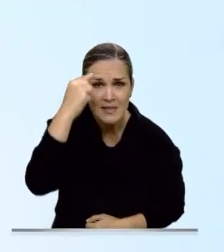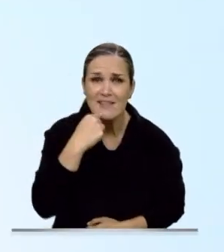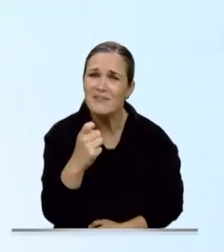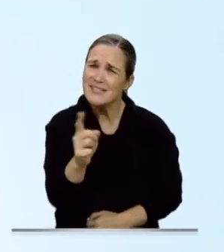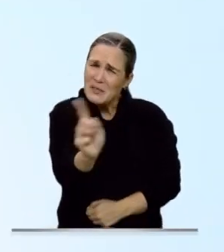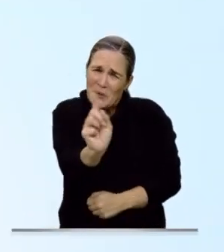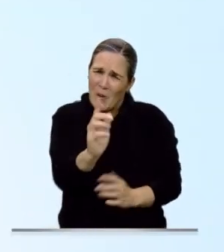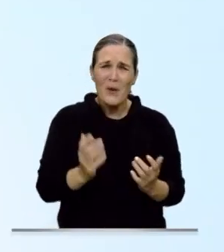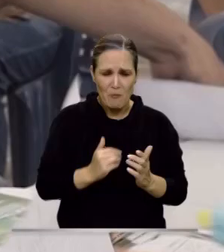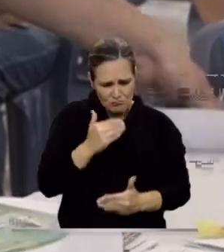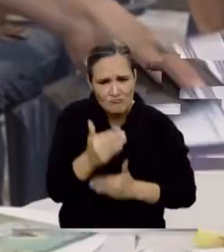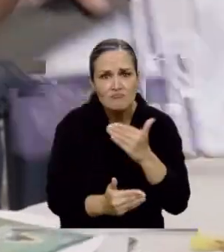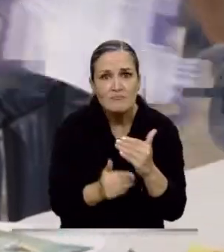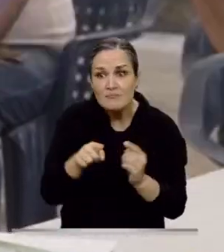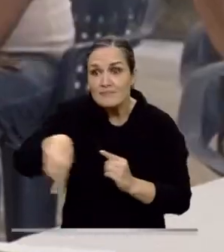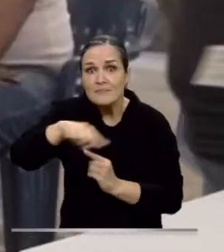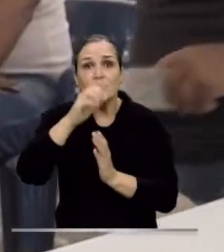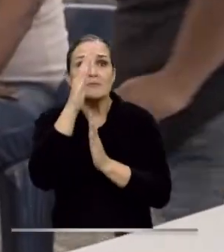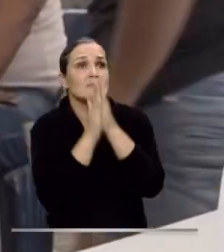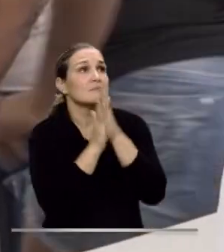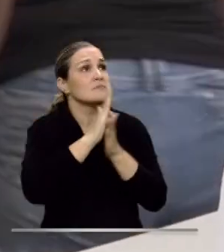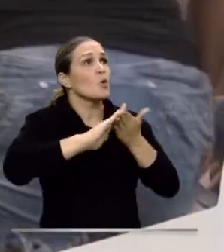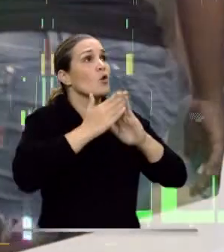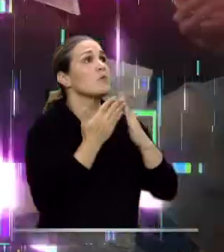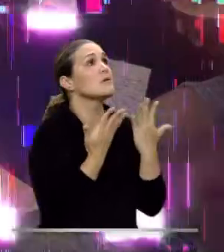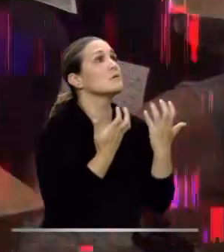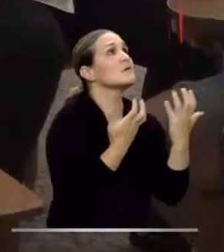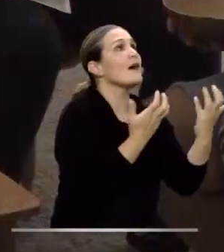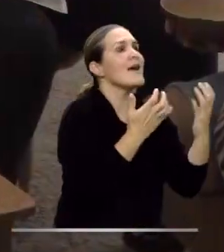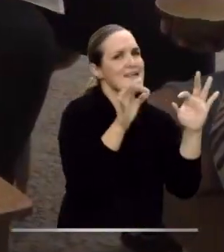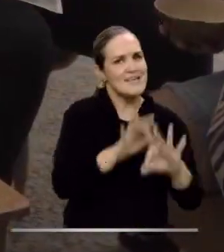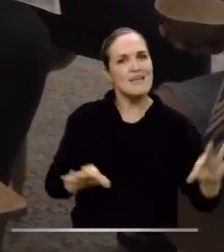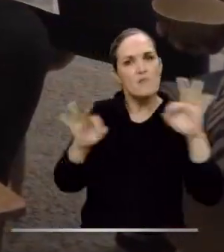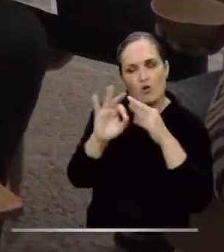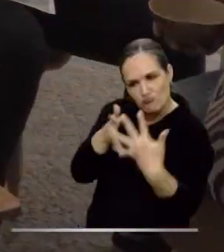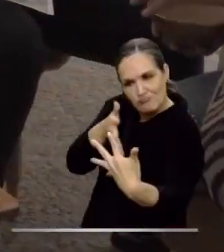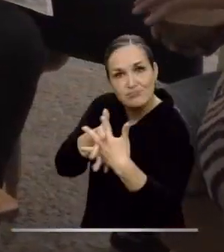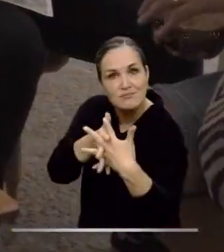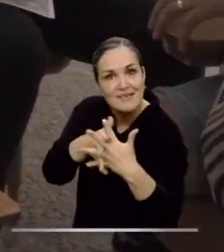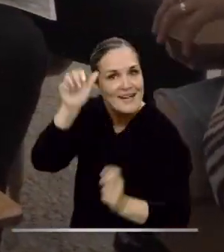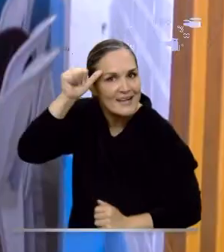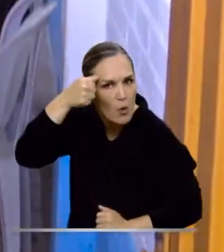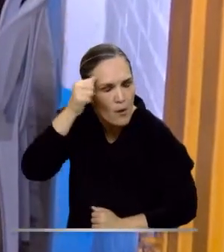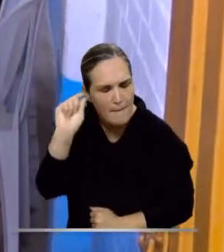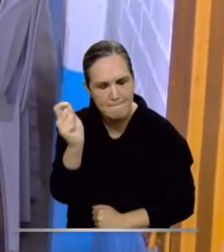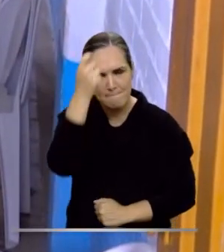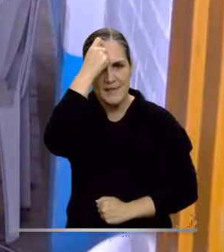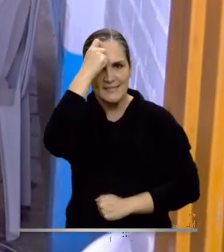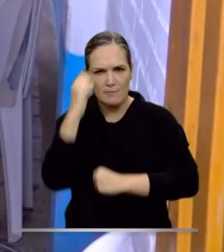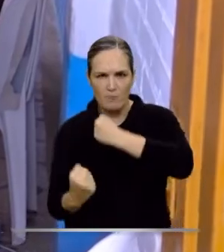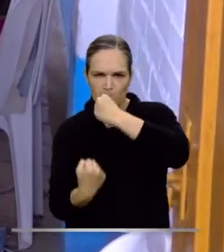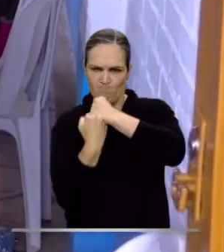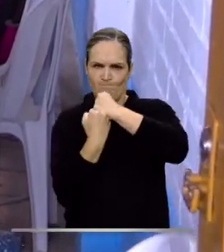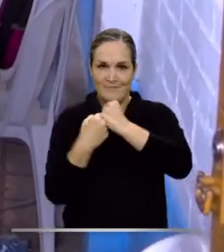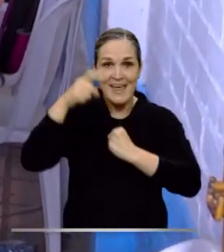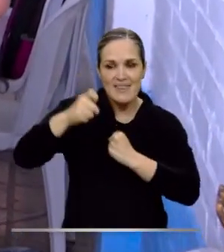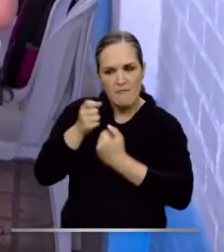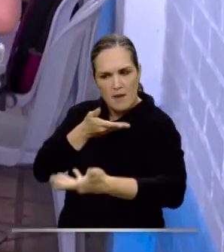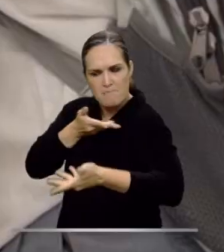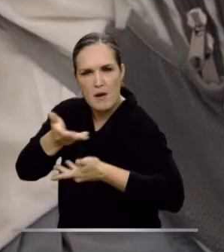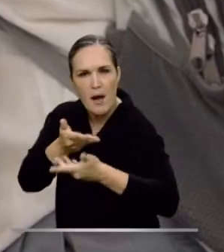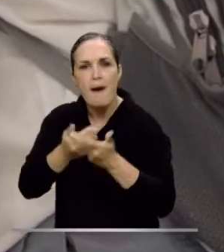que parece complejo, pero no. Las expectativas de la comunidad son un pilar del rediseño institucional, no lo olvides, pues así